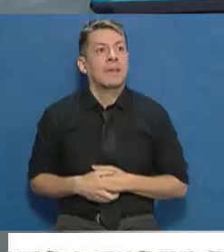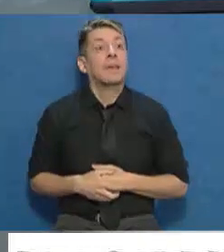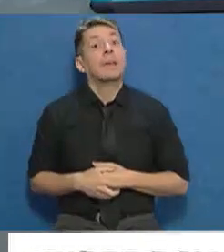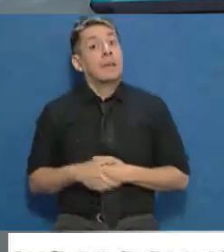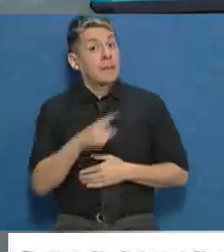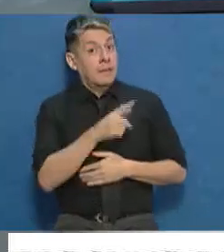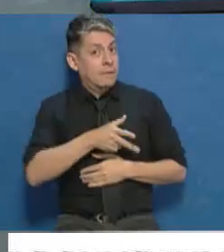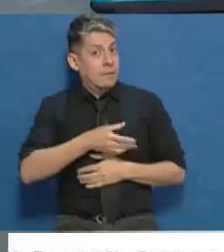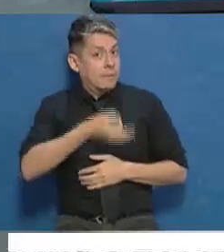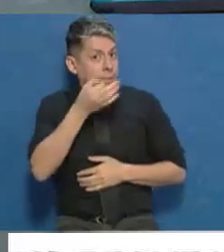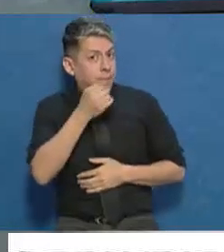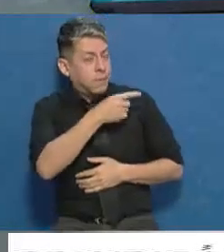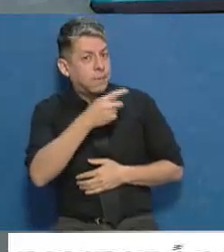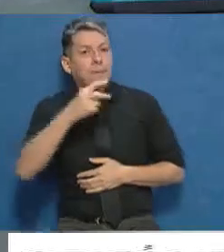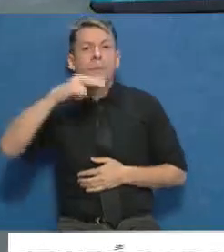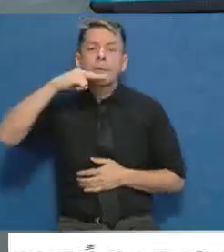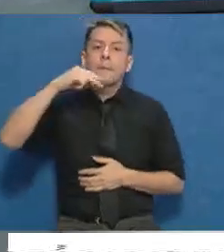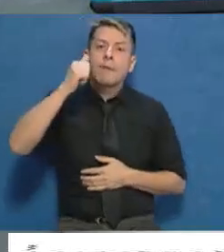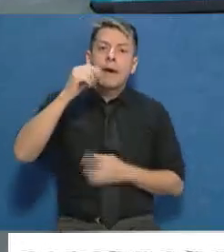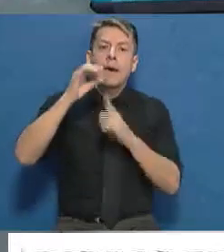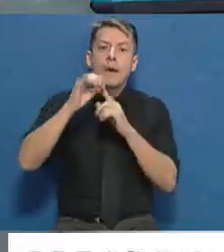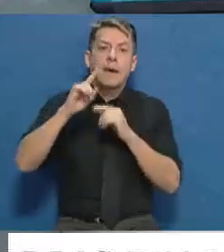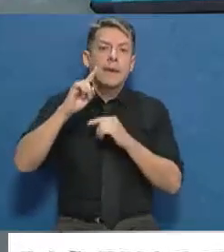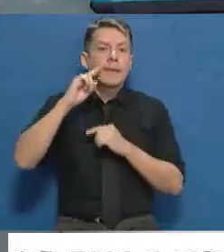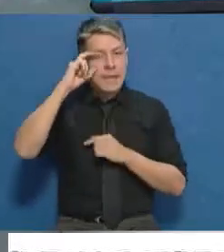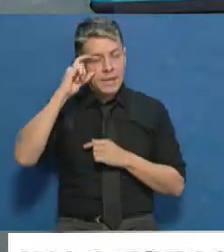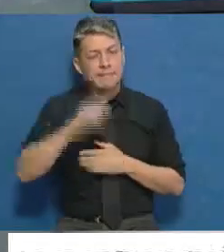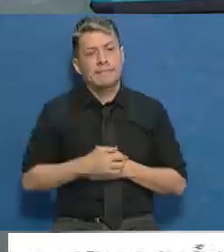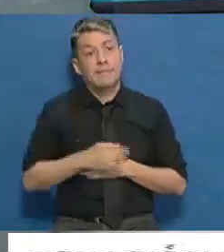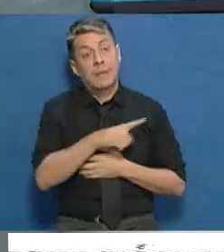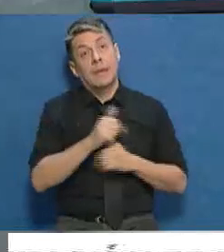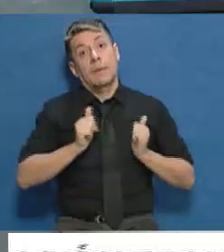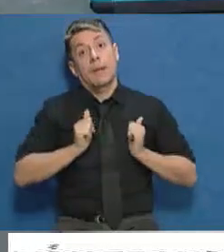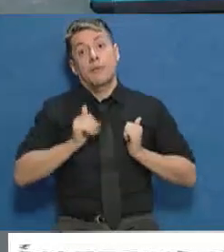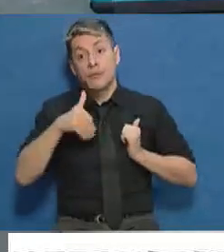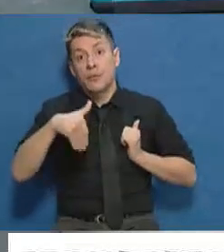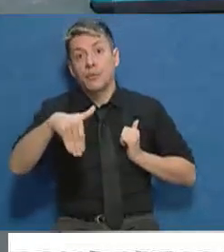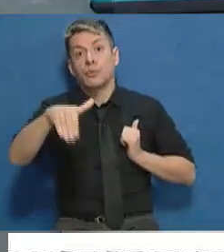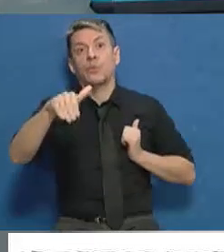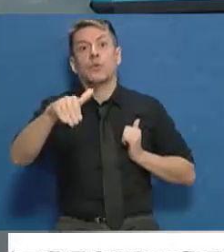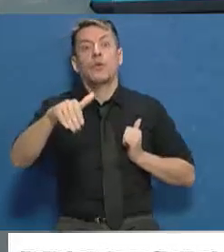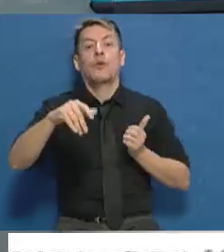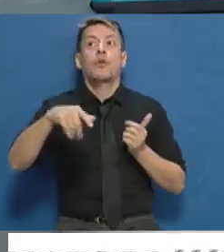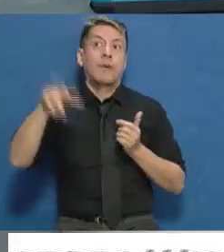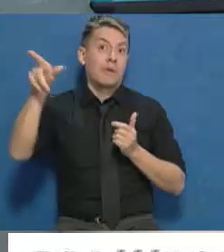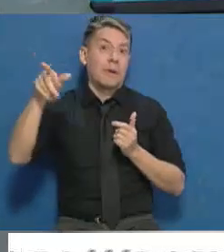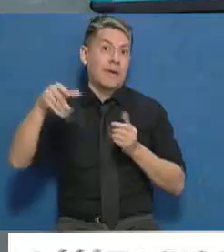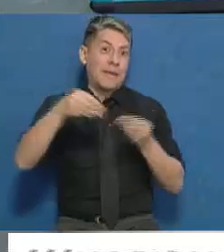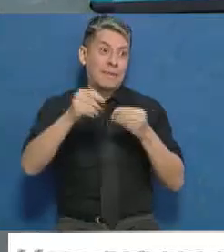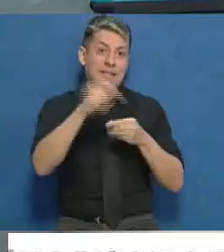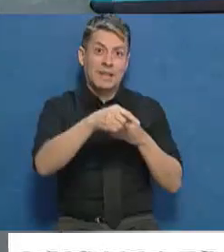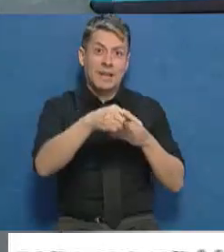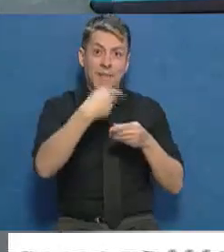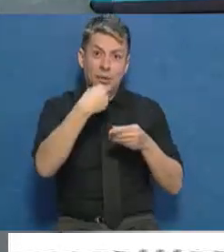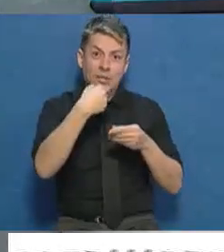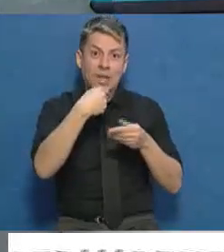está Enrique Baquié, que está esperando, espera a que a futuro empiecen a aparecer la firma de los contratos de las empresas locales. acuerdas que hubo una